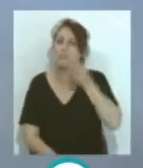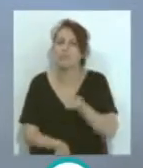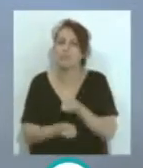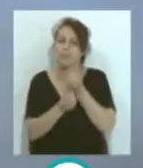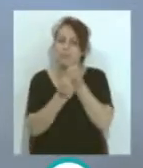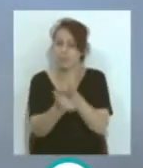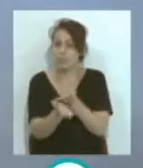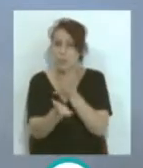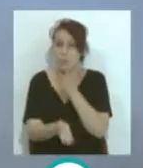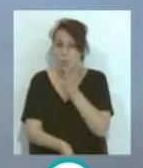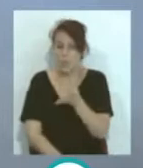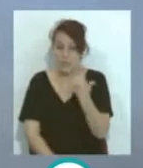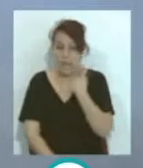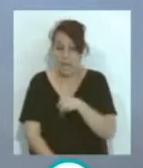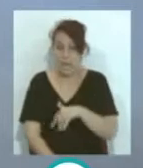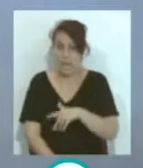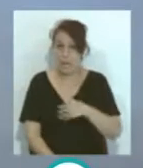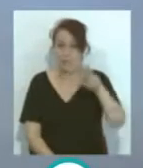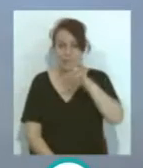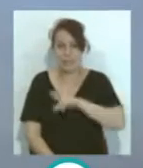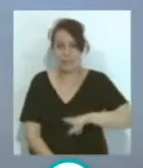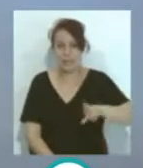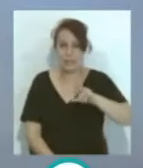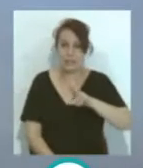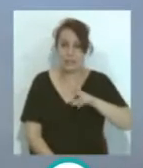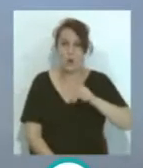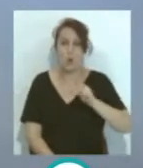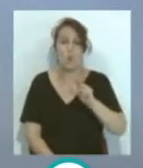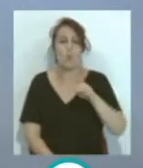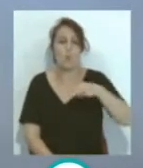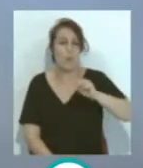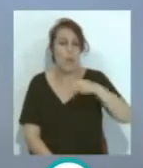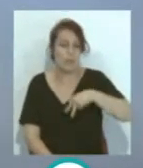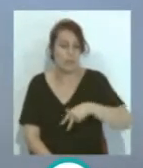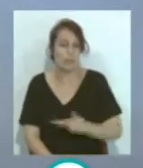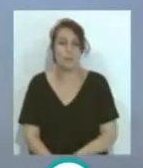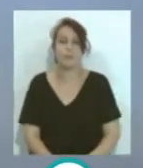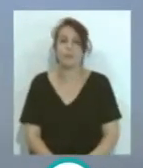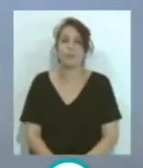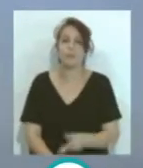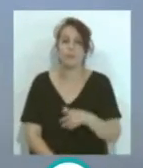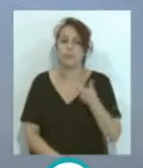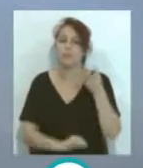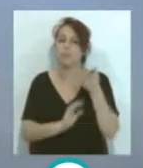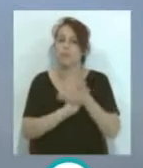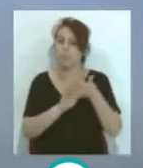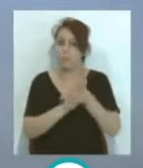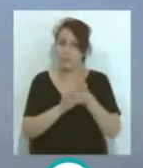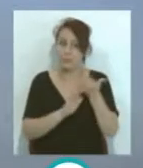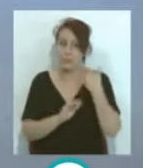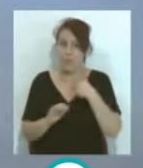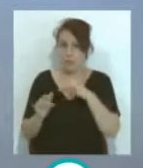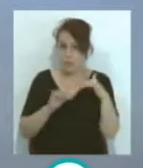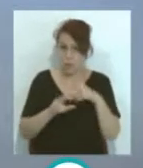declaraciones... ...porque ya es reiterativo... ...de que Ronald Koeman... ...tenga... ...Hable... ...una vez que ha